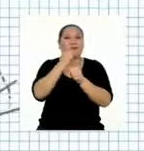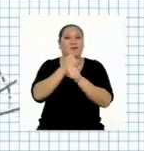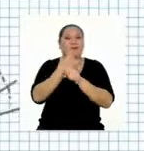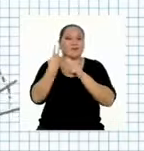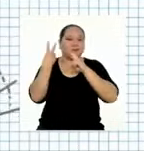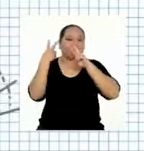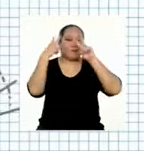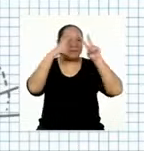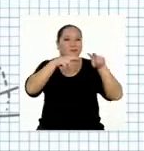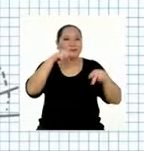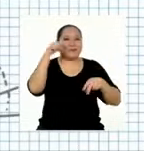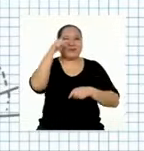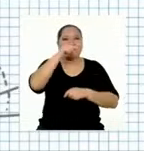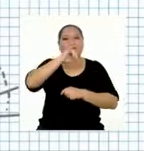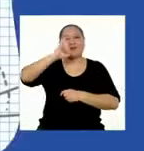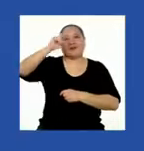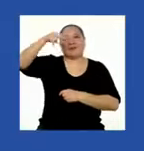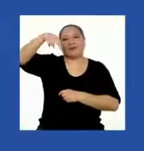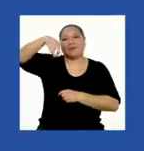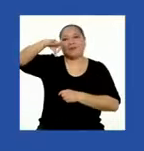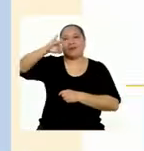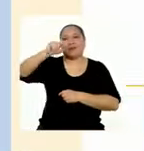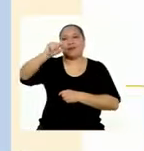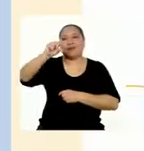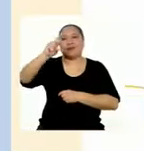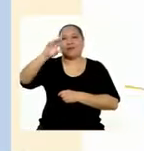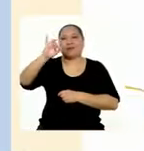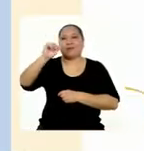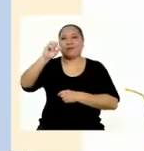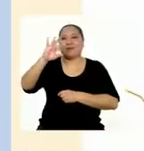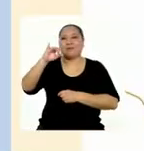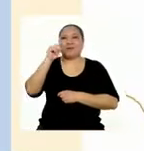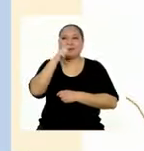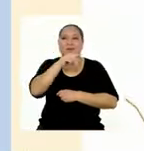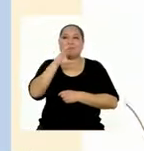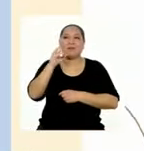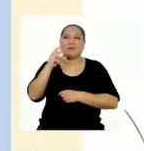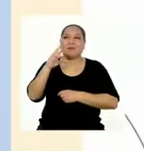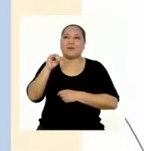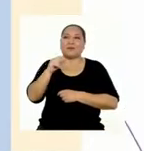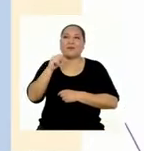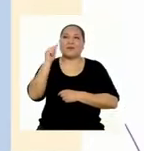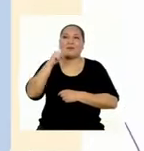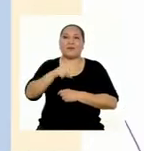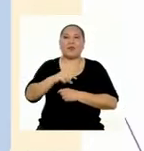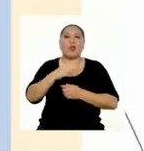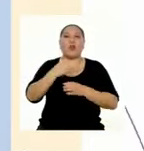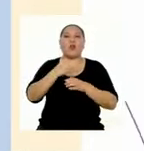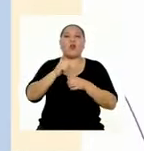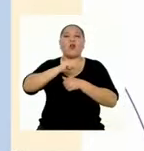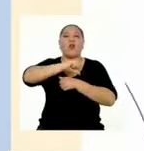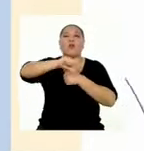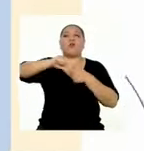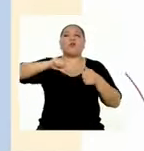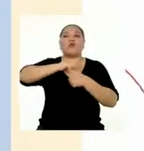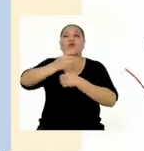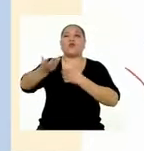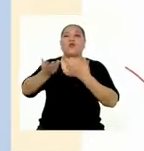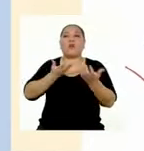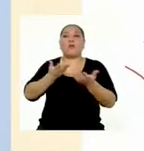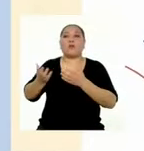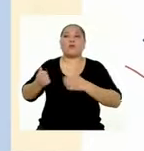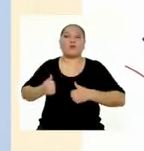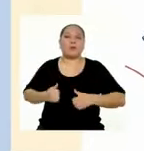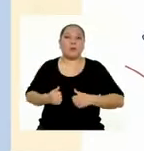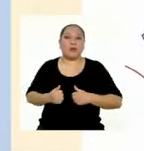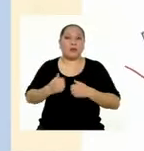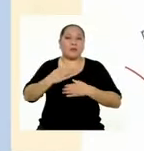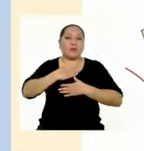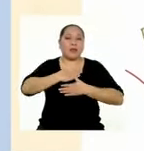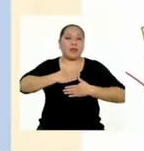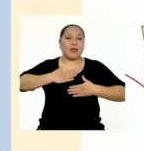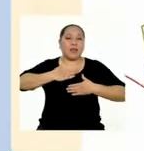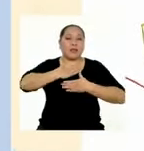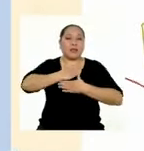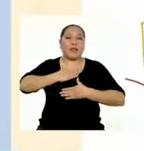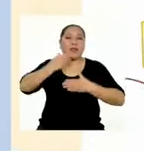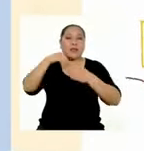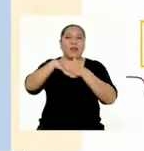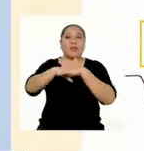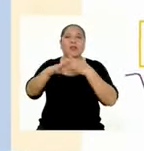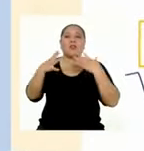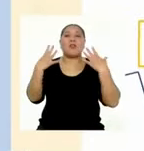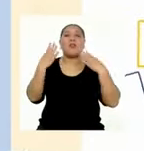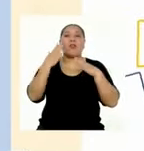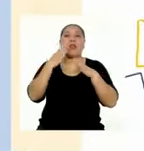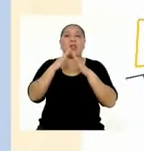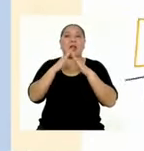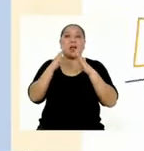Veamos esa infografía que preparó Cristina. La infografía se titula Convivencia y Bienestar en el Hogar. Como podemos ver, tiene